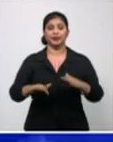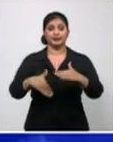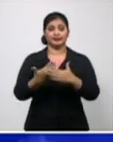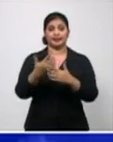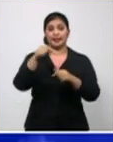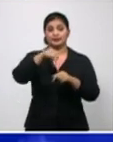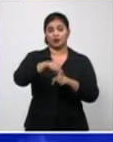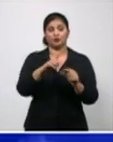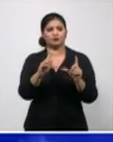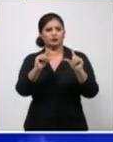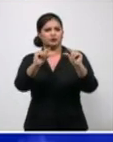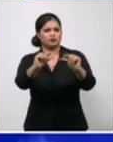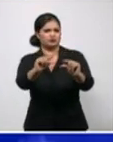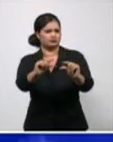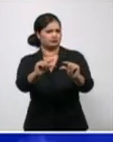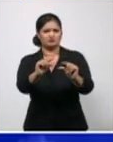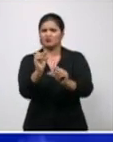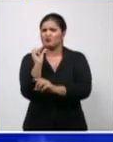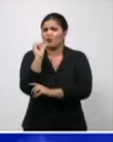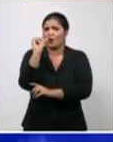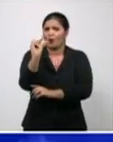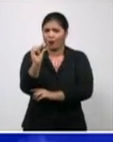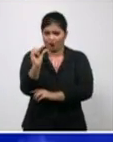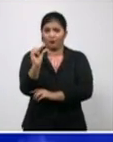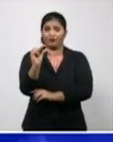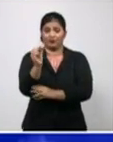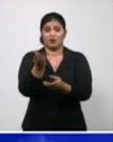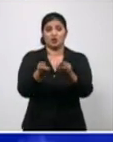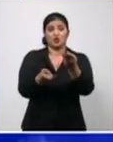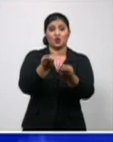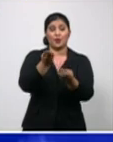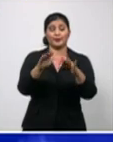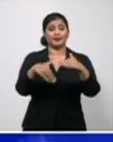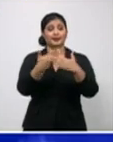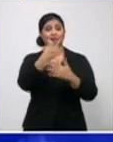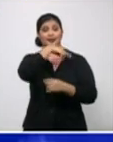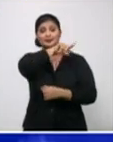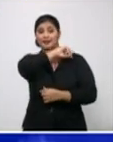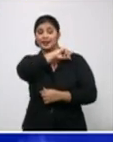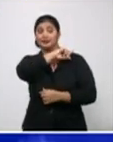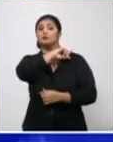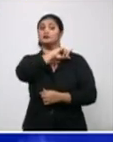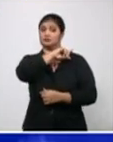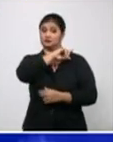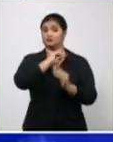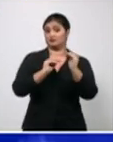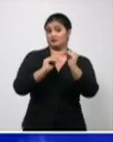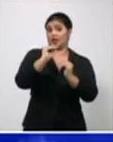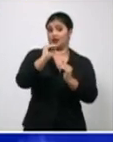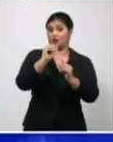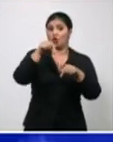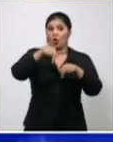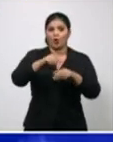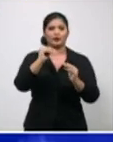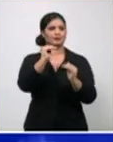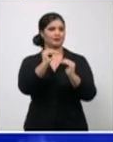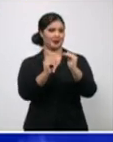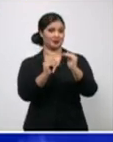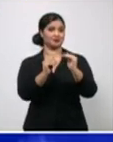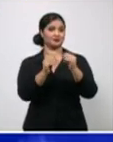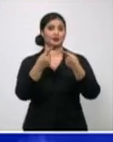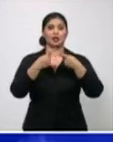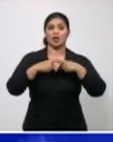del número de casos en comparación con el día de ayer y con el día de antier. Pero de todas formas,